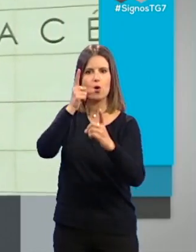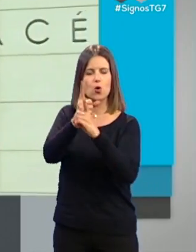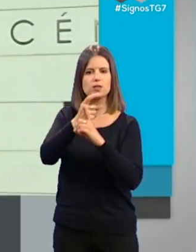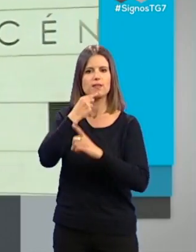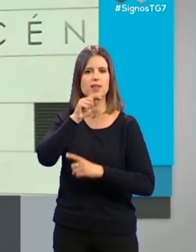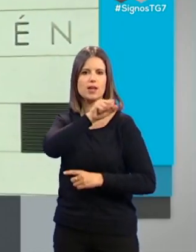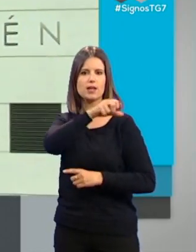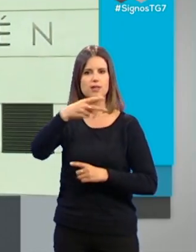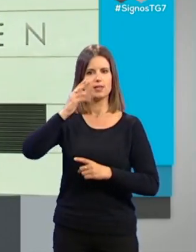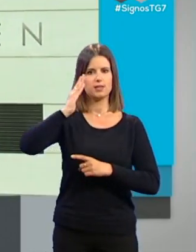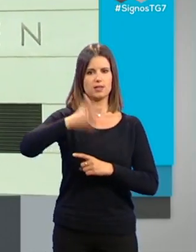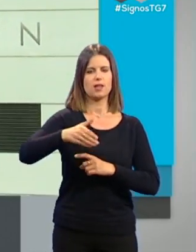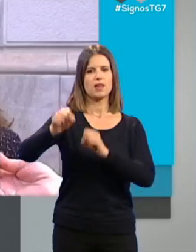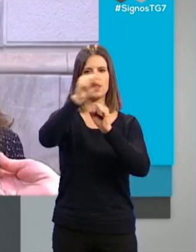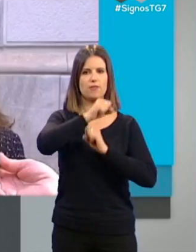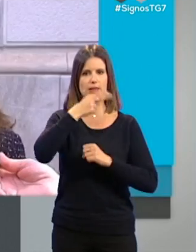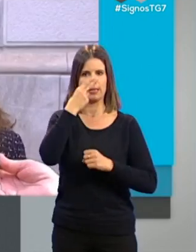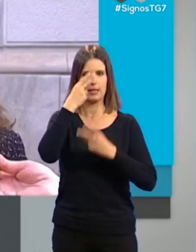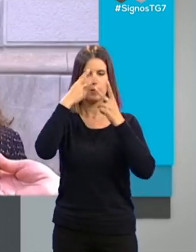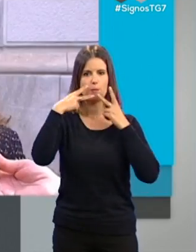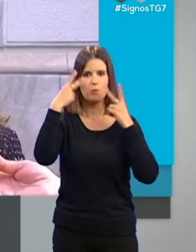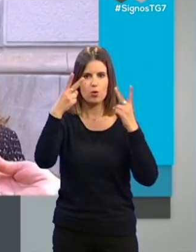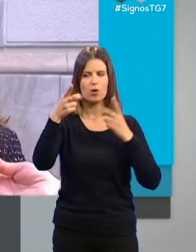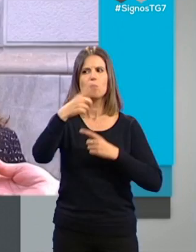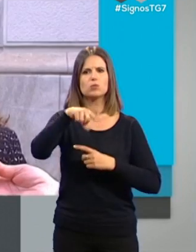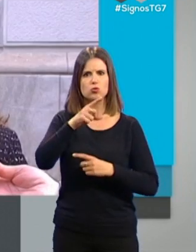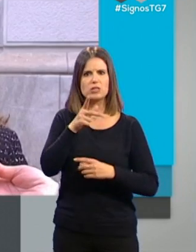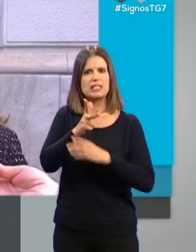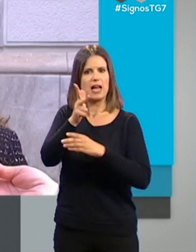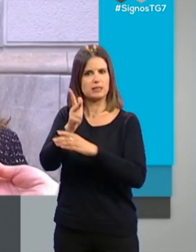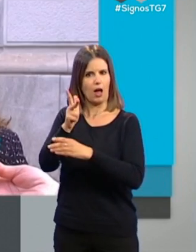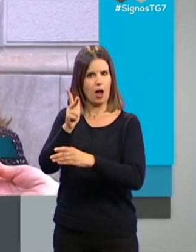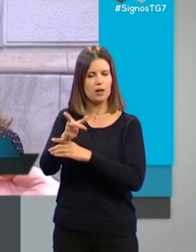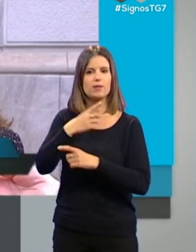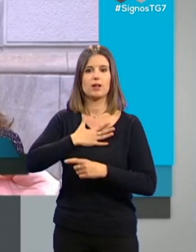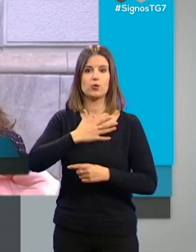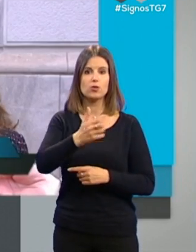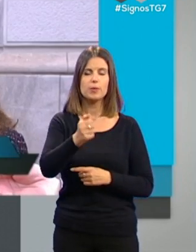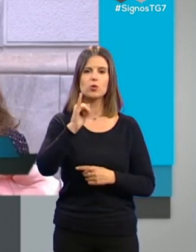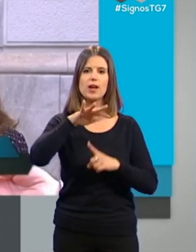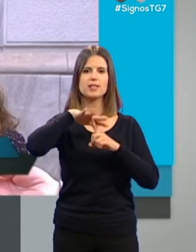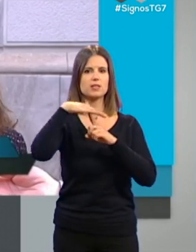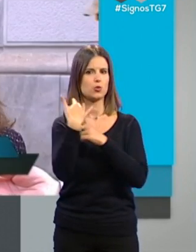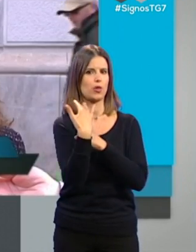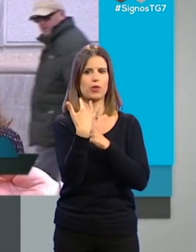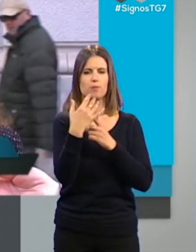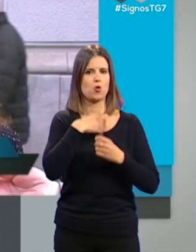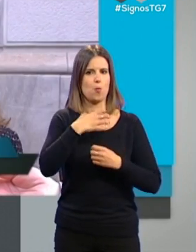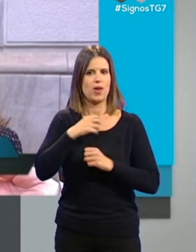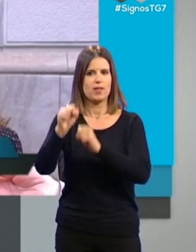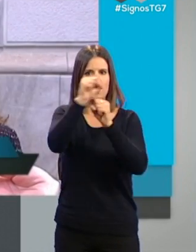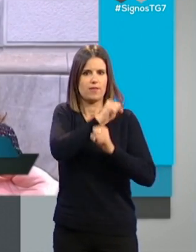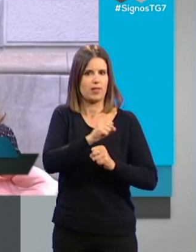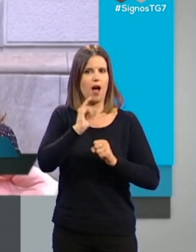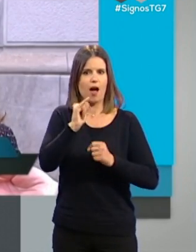sentencia que defiende el interés público. Están cediendo a un chantaje, están colocando al ayuntamiento en una situación de clara indefensión y de